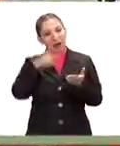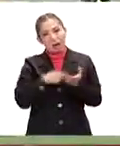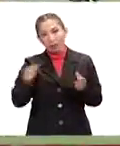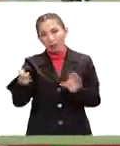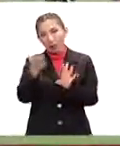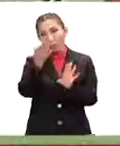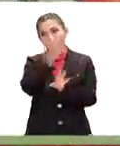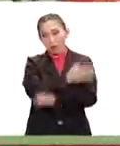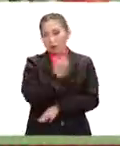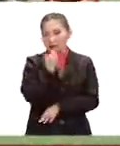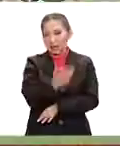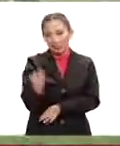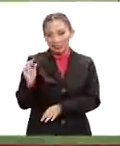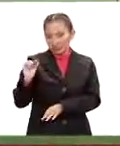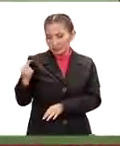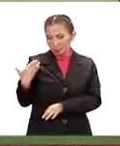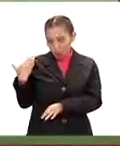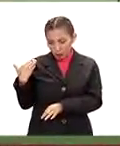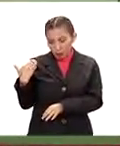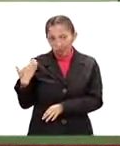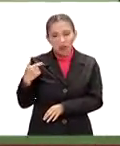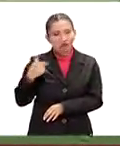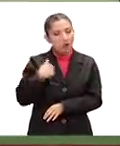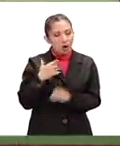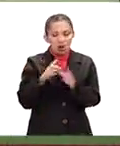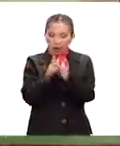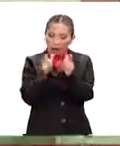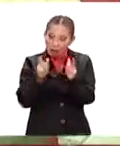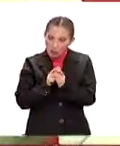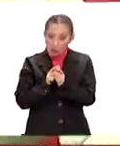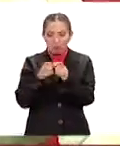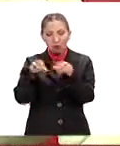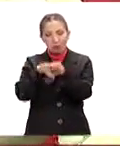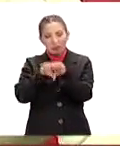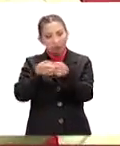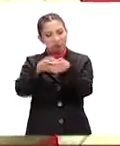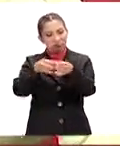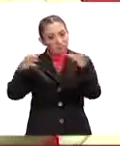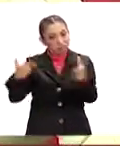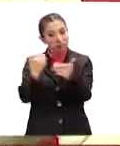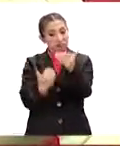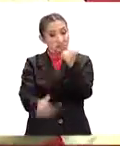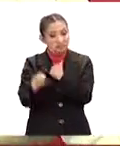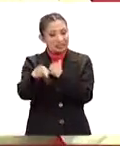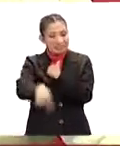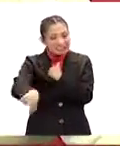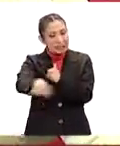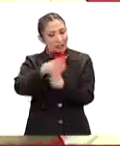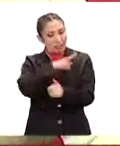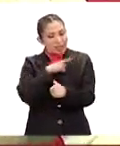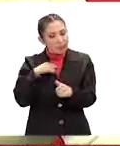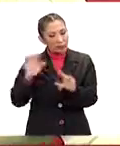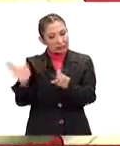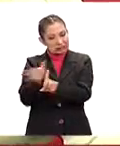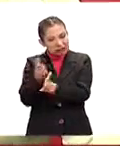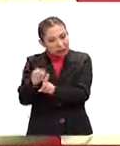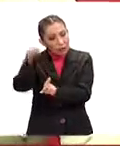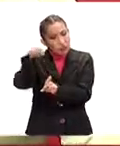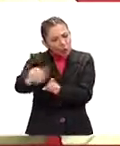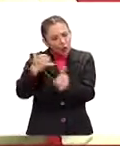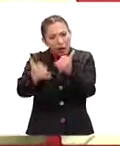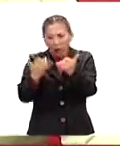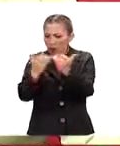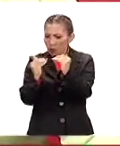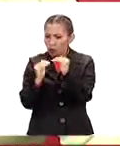como lo dijiste muy bien vos recién, tengo un gran equipo. Para tener ese gran equipo tengo que convencer a mi jugador que puede jugar